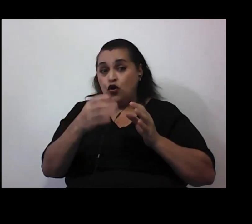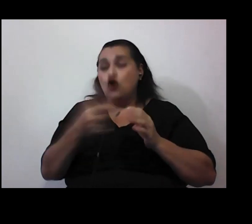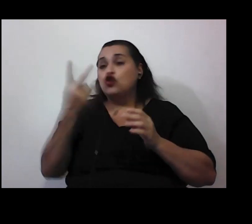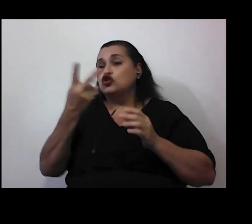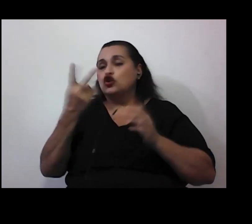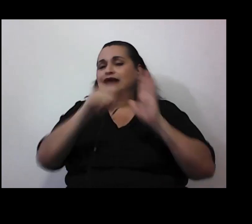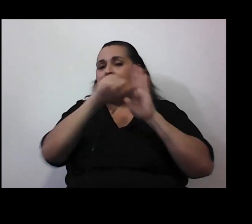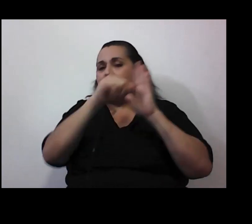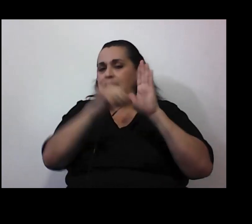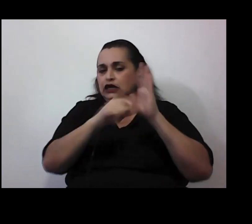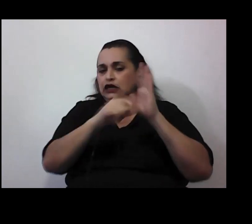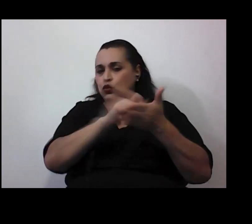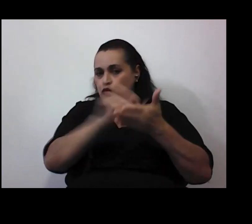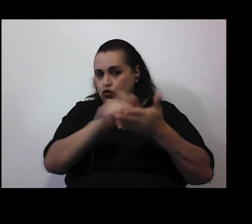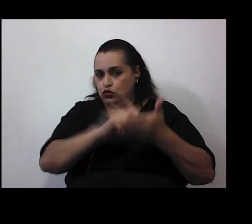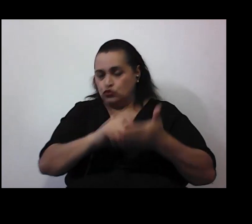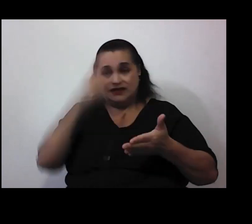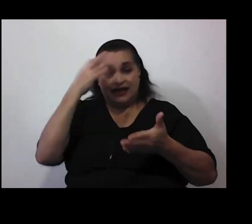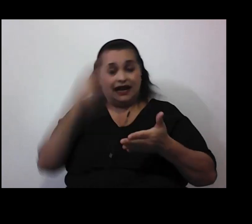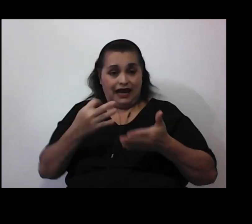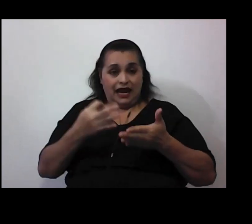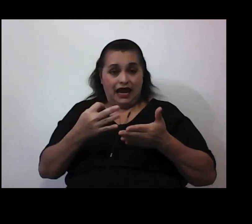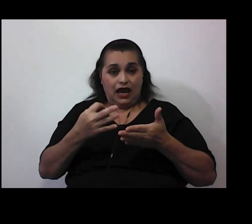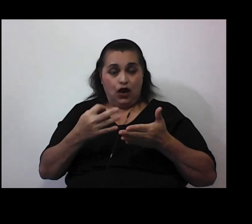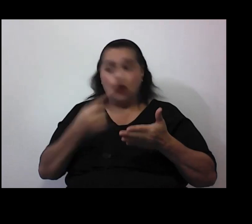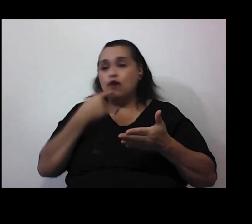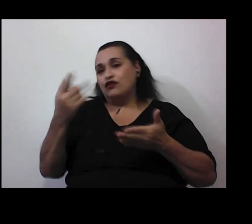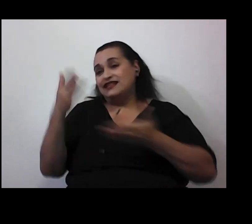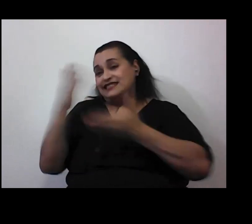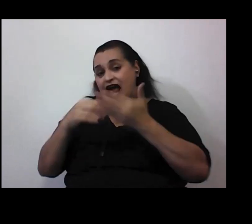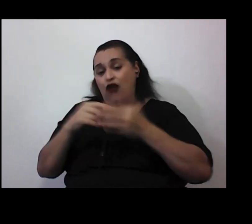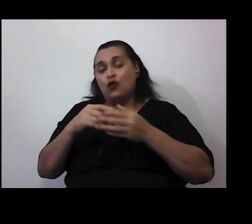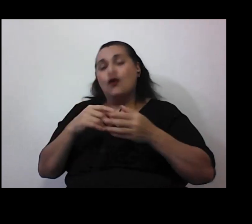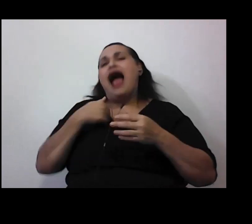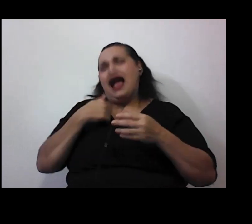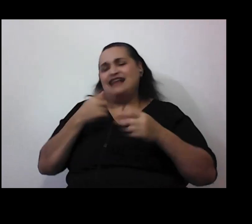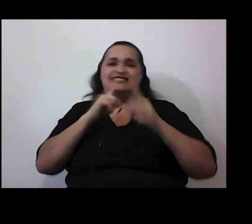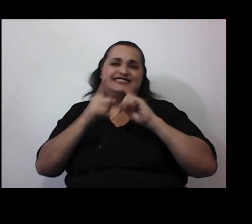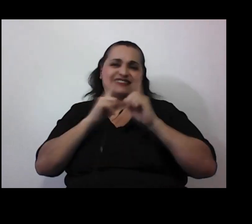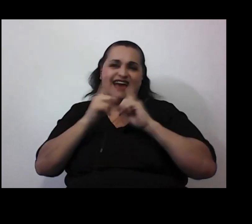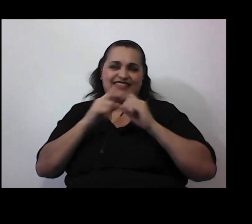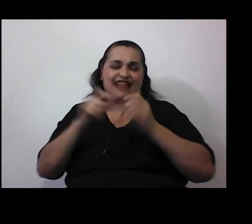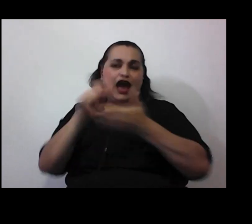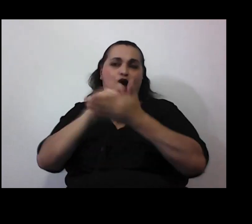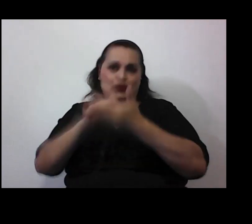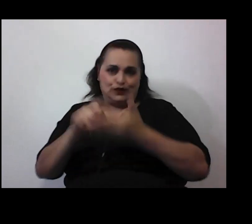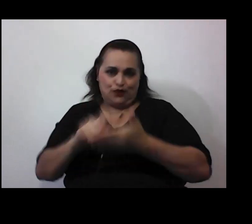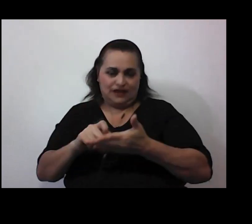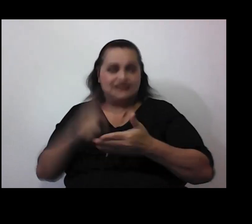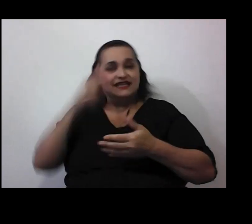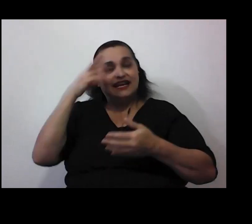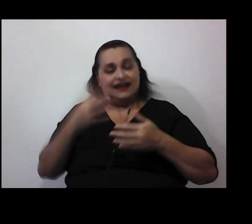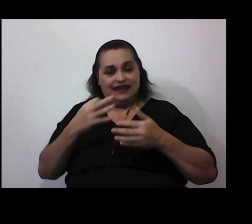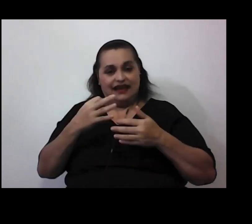y creo que claro como dice alguien en el chat autores este y creo que